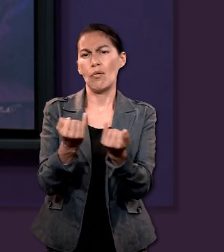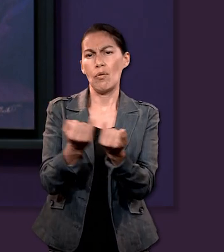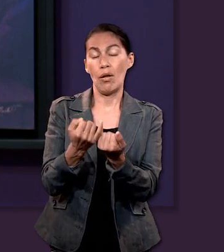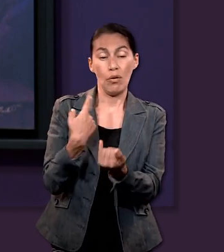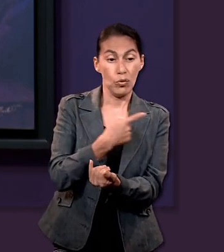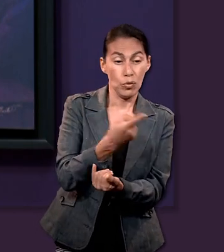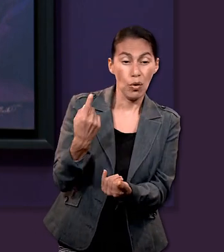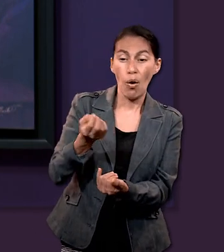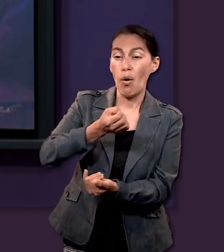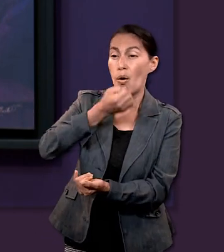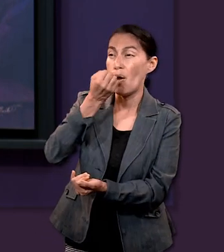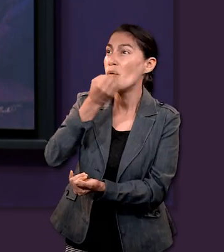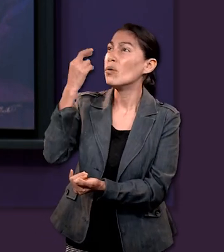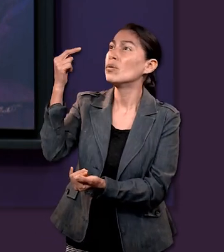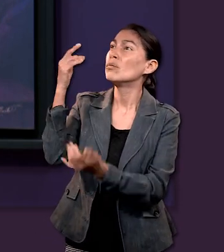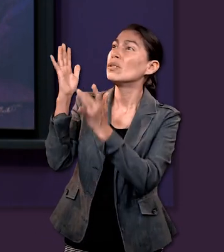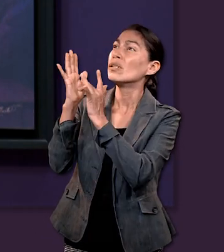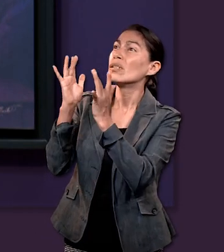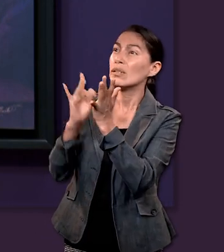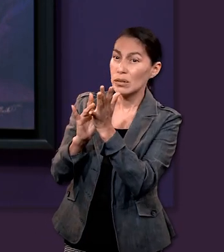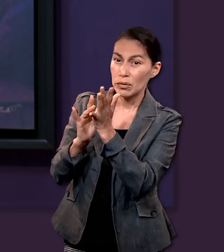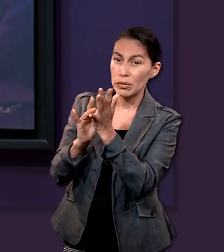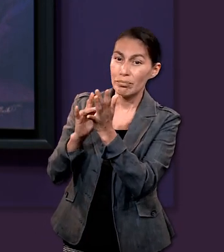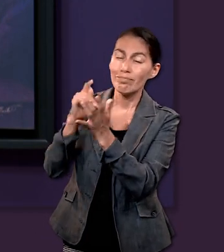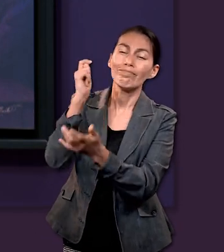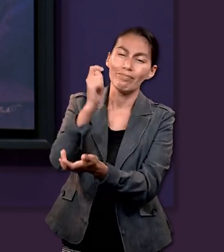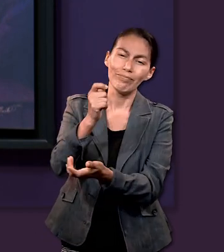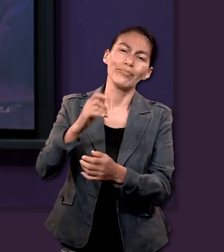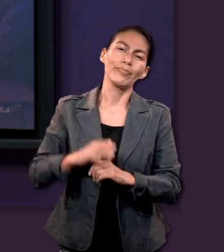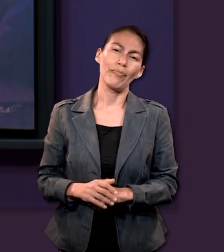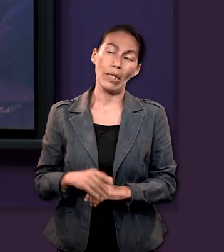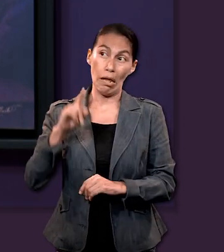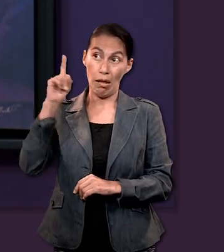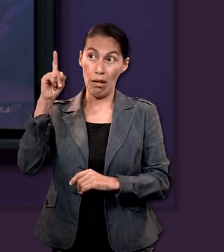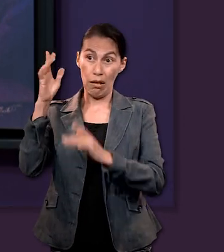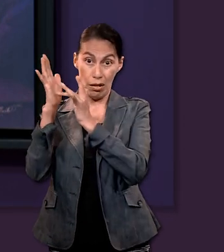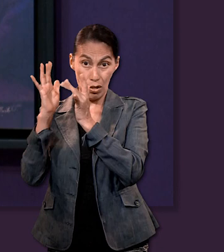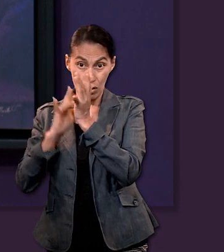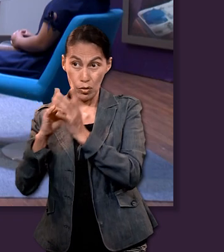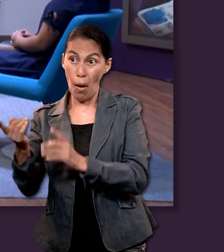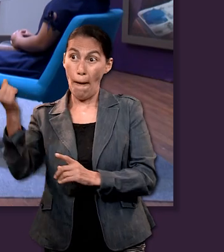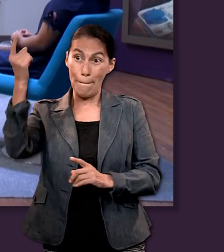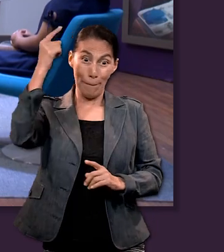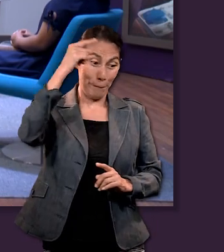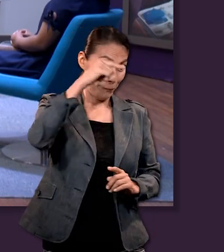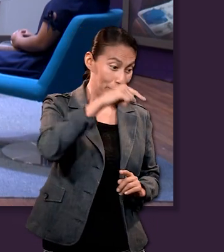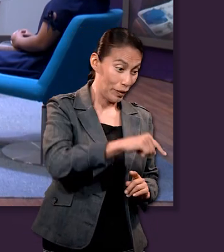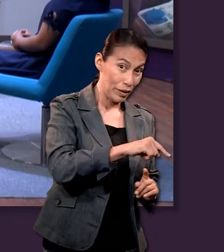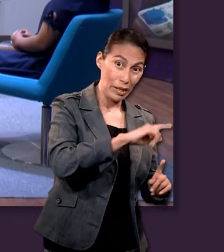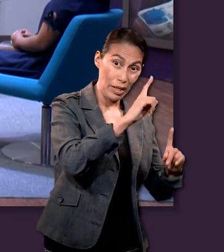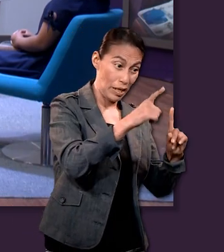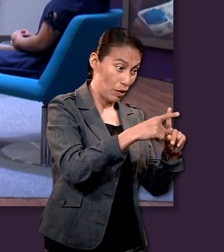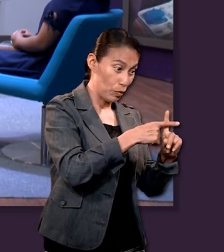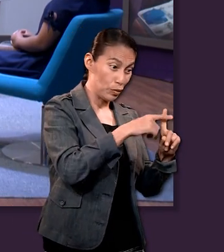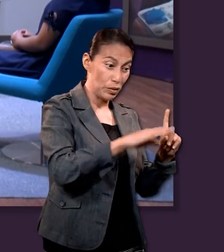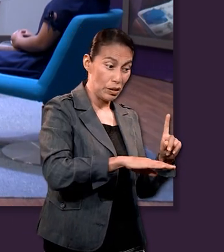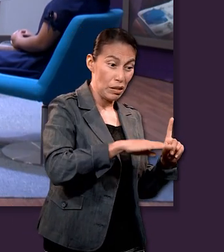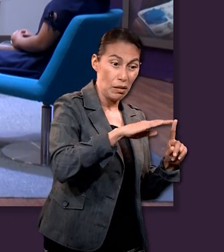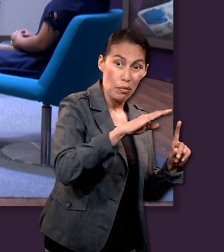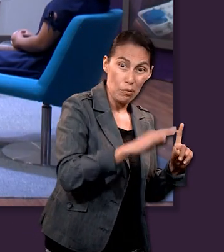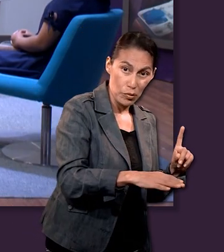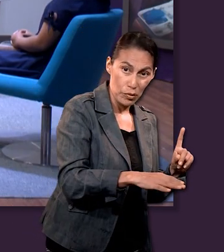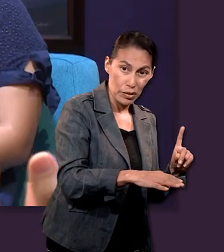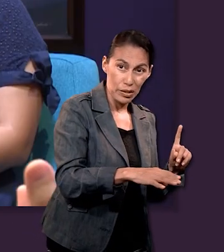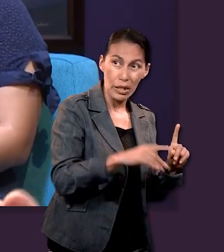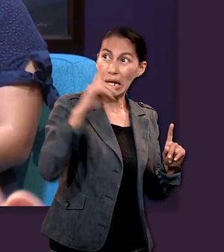¿No? Y es más o menos la figura que opera cuando nosotros oramos en nombre de Jesús. Porque Él con su sacrificio en la cruz